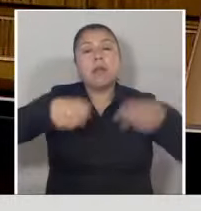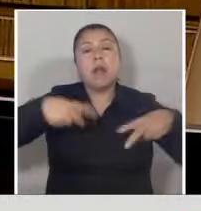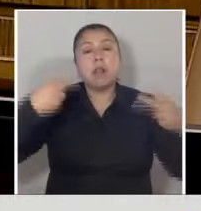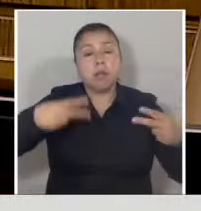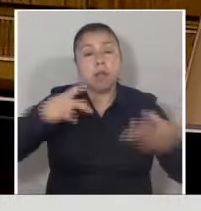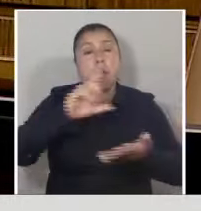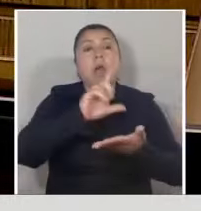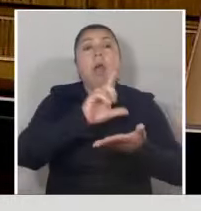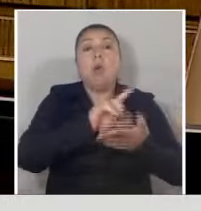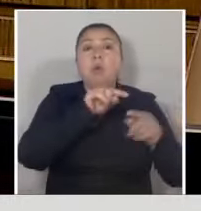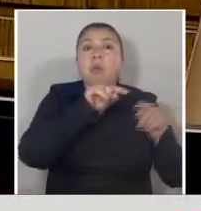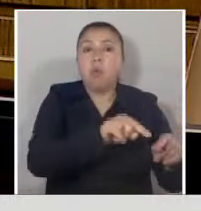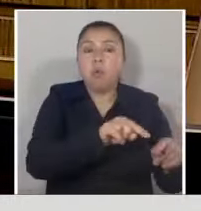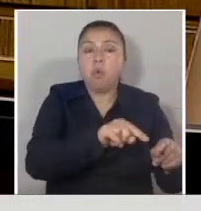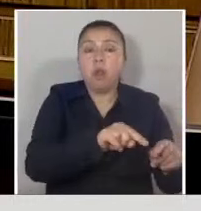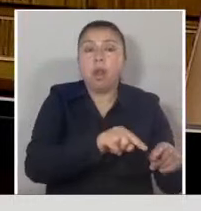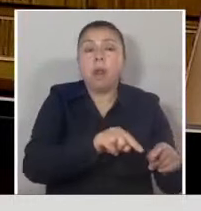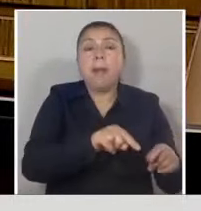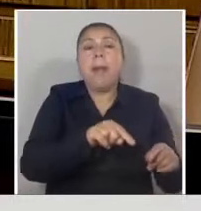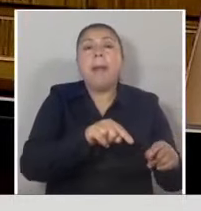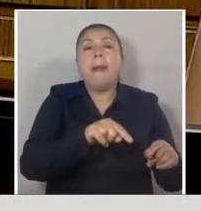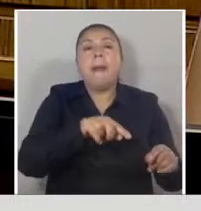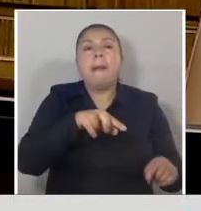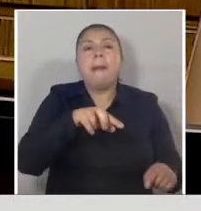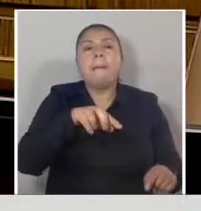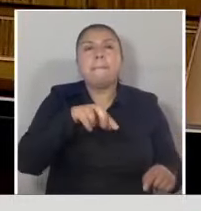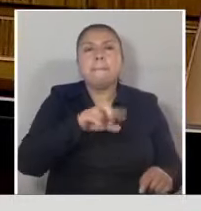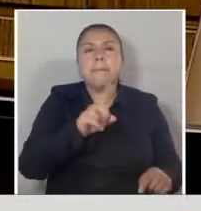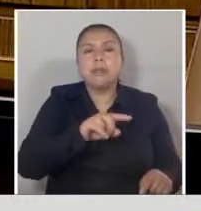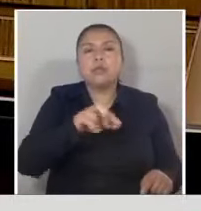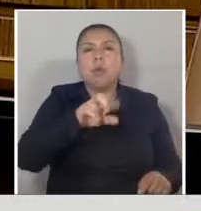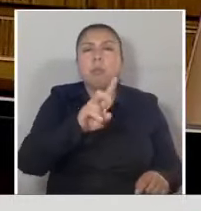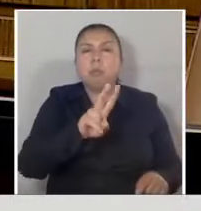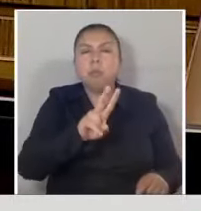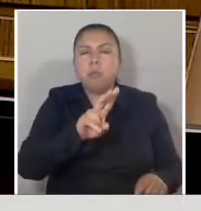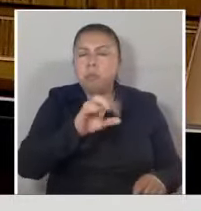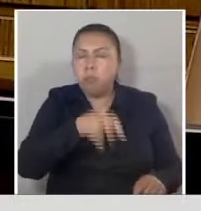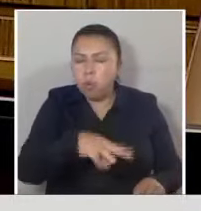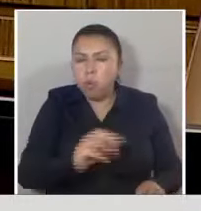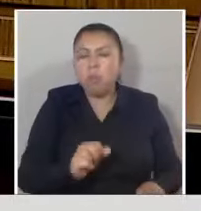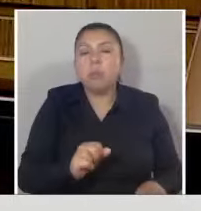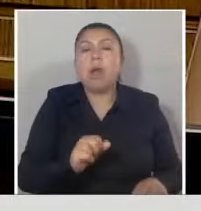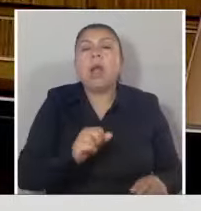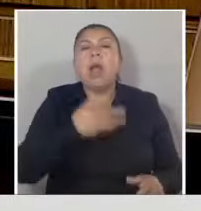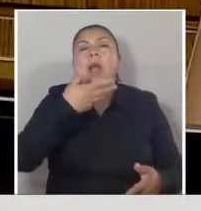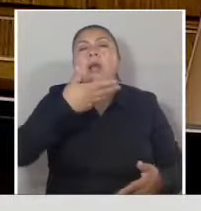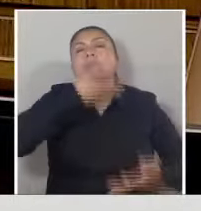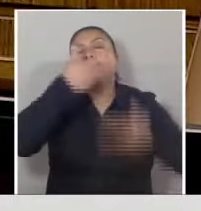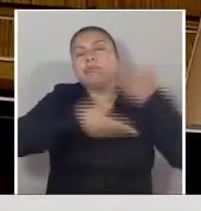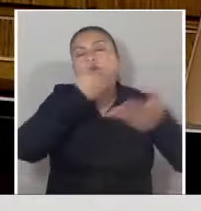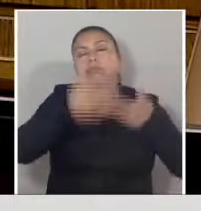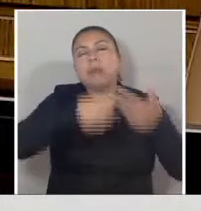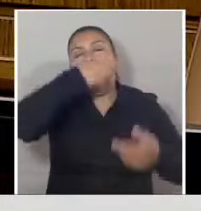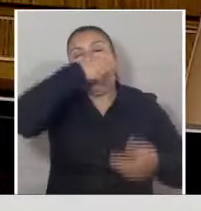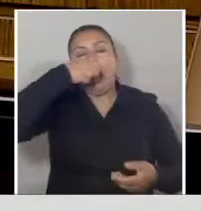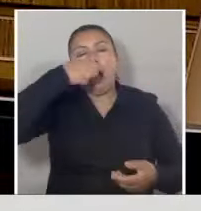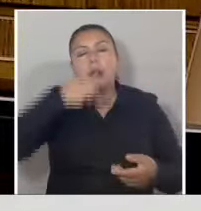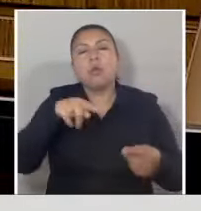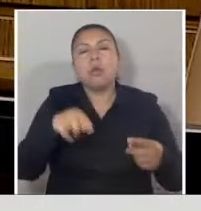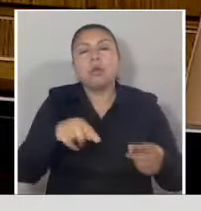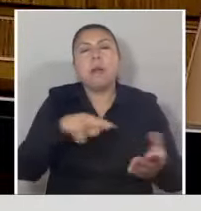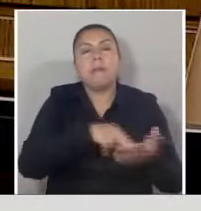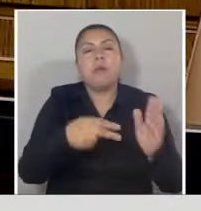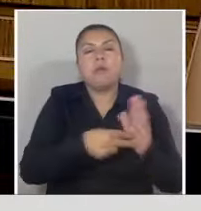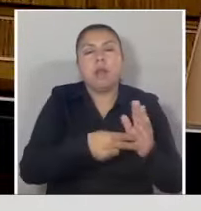cantante, Peso Pluma o Natal Elcano, que le hace apología al narcotráfico, que ha tenido problemas incluso de seguridad personal por las canciones que